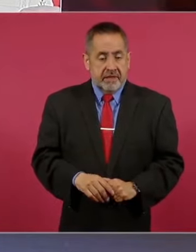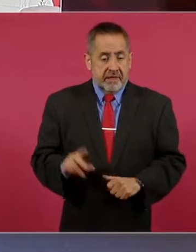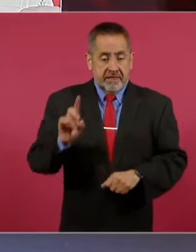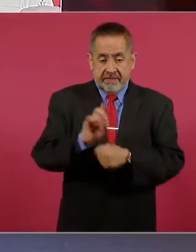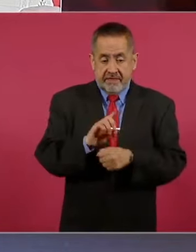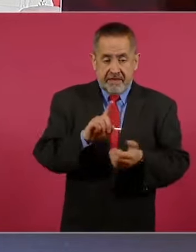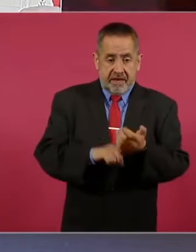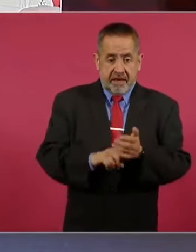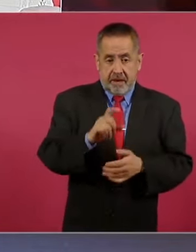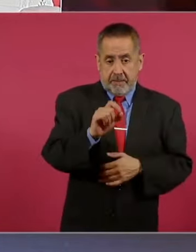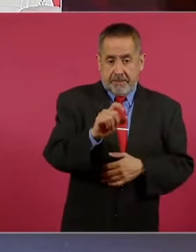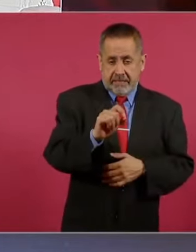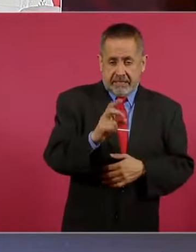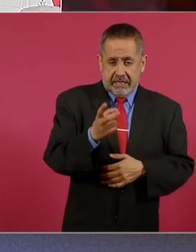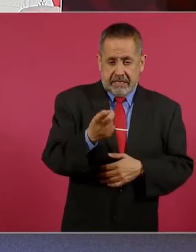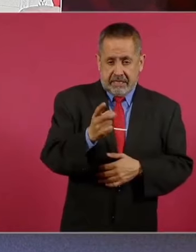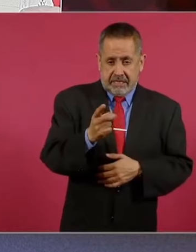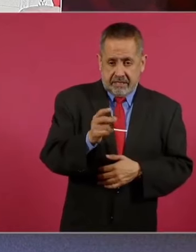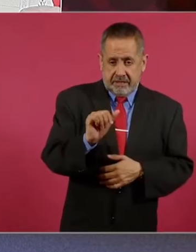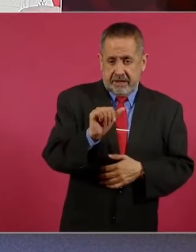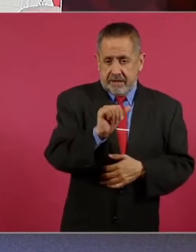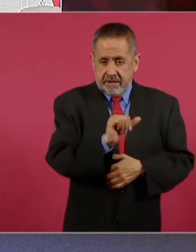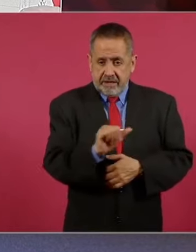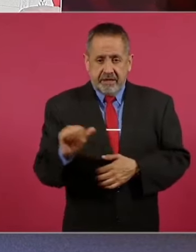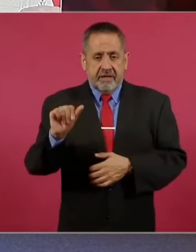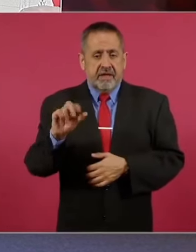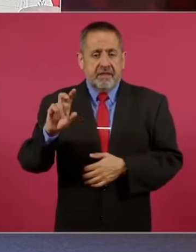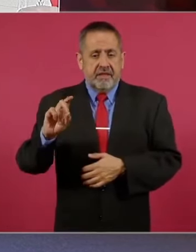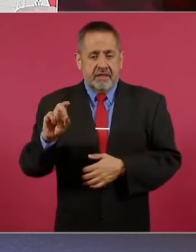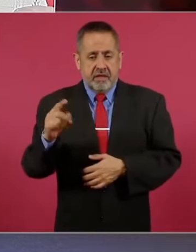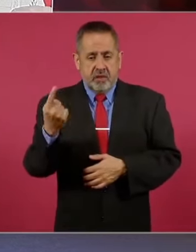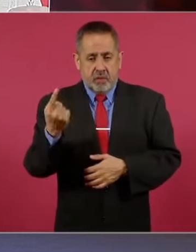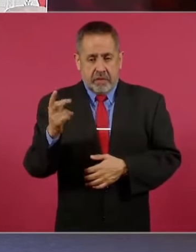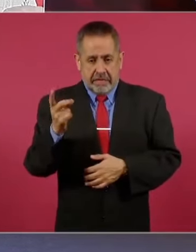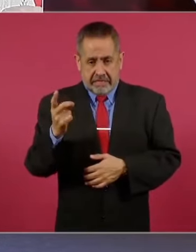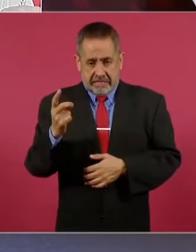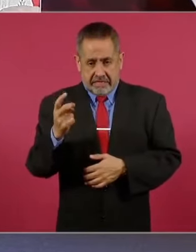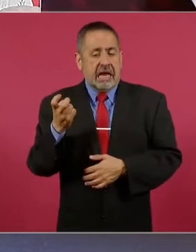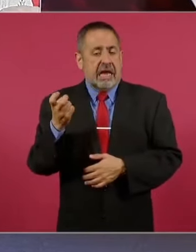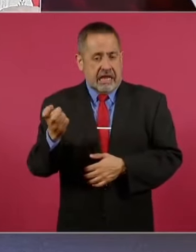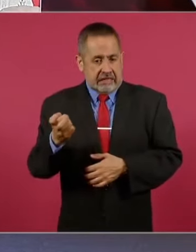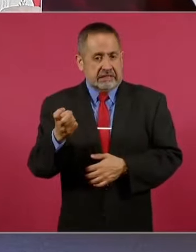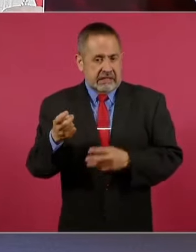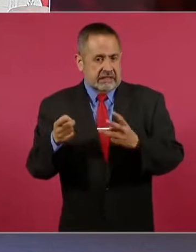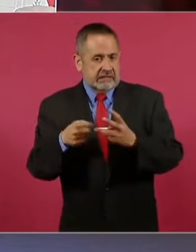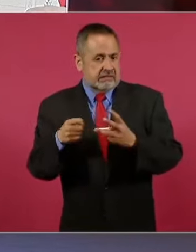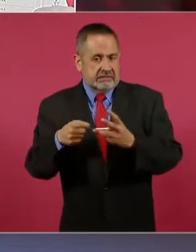de diciembre al 31 de diciembre.